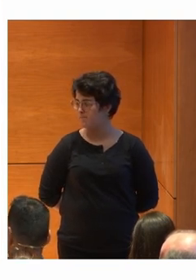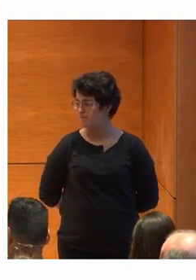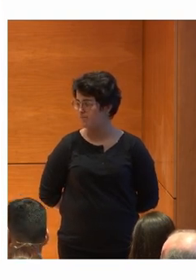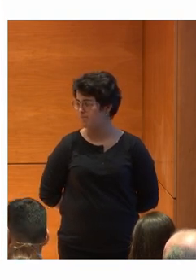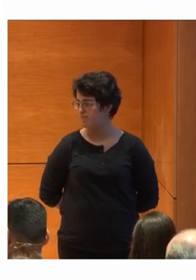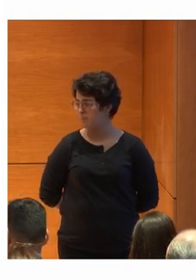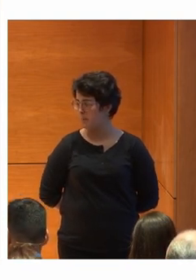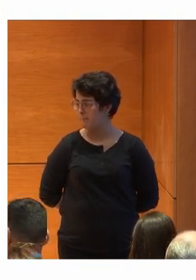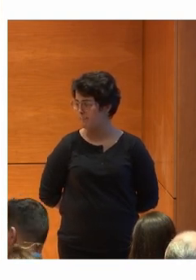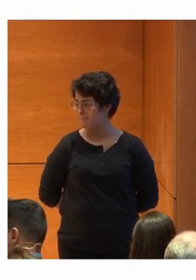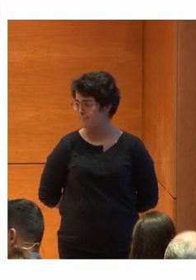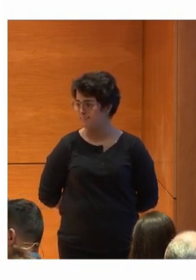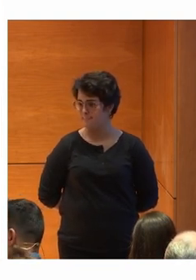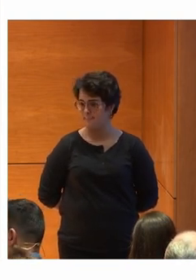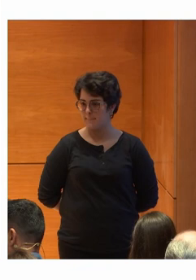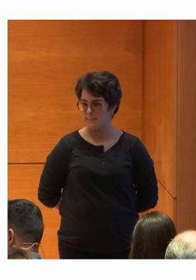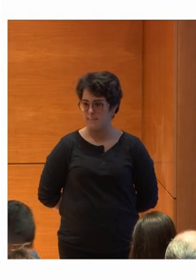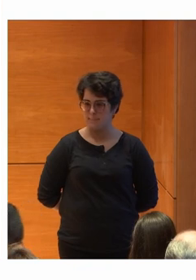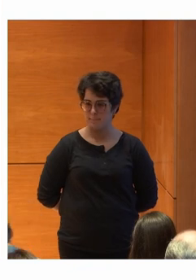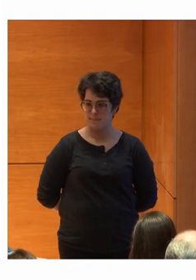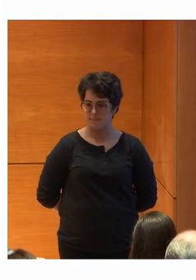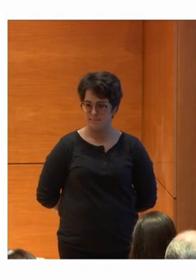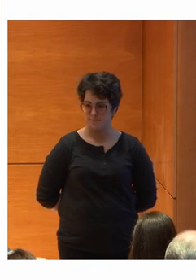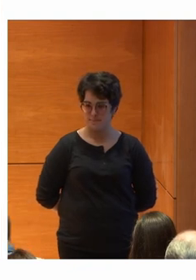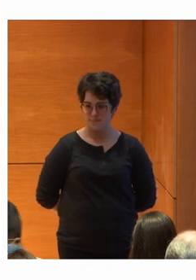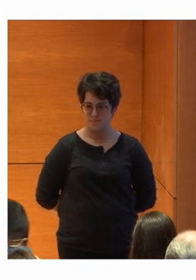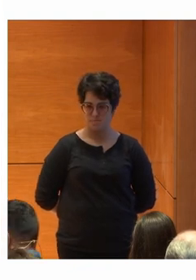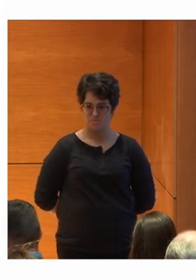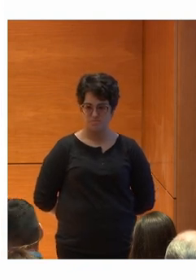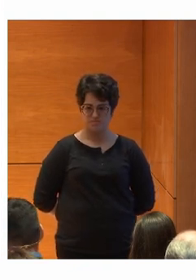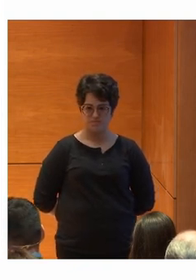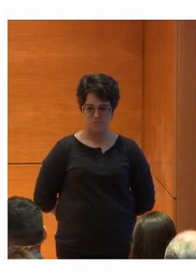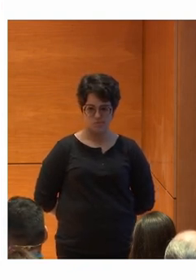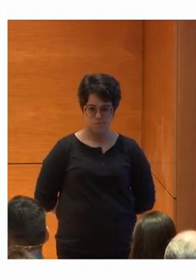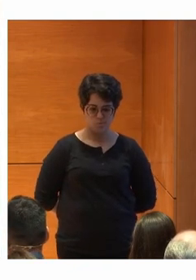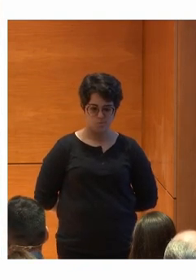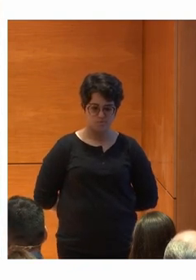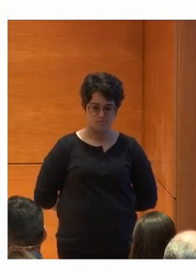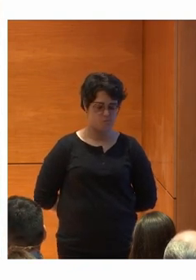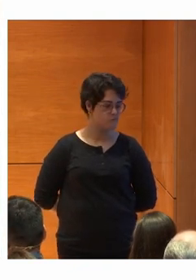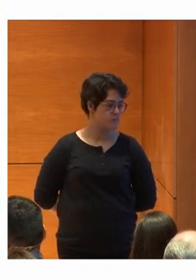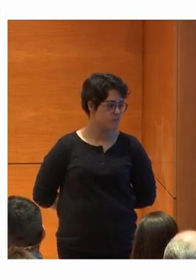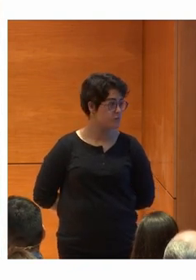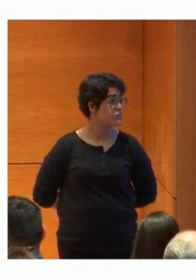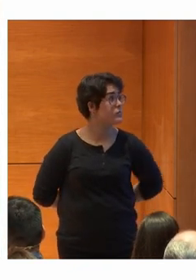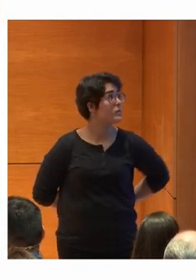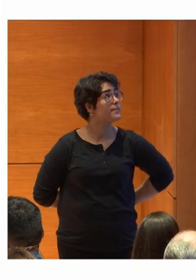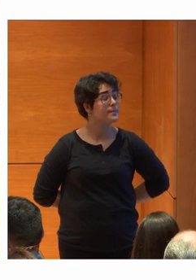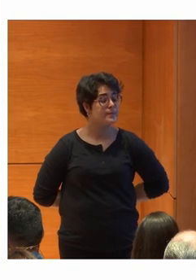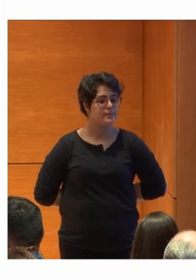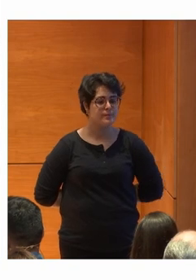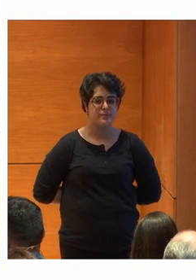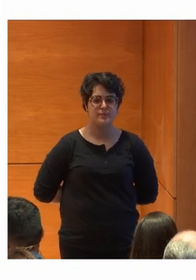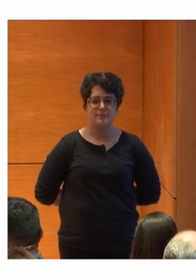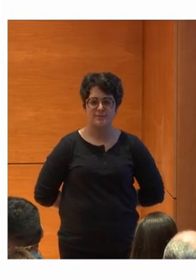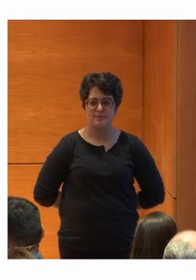hablar Con las familias Y con Cruz Roja Yo hablo con ellos Todos los días Por